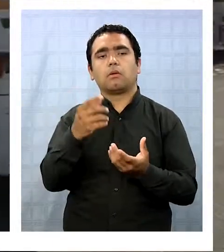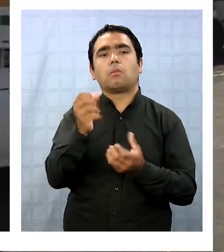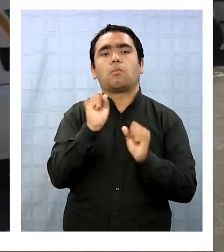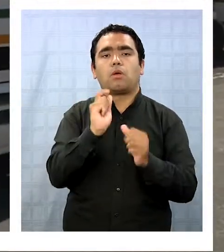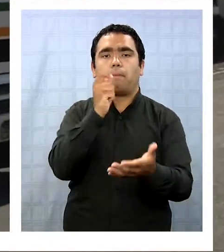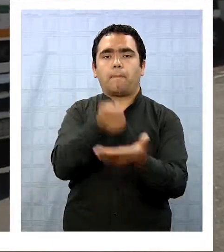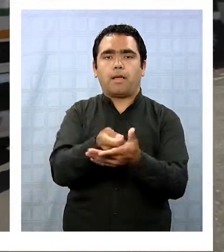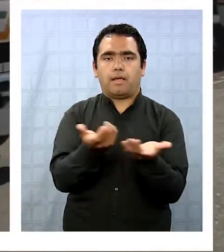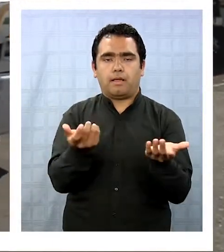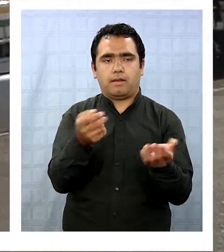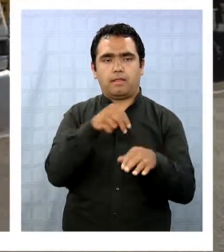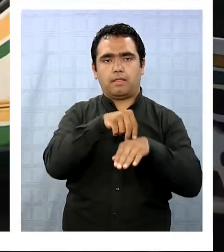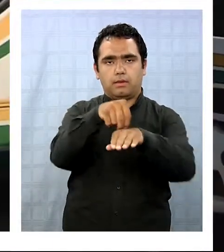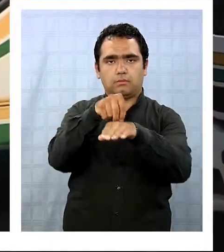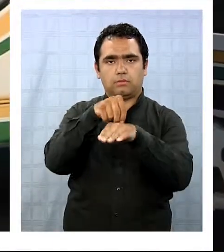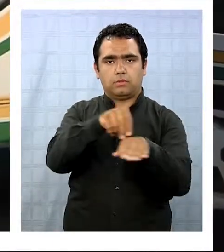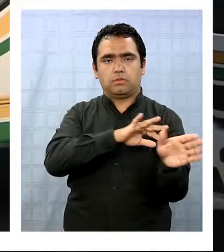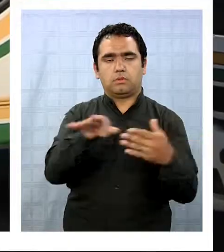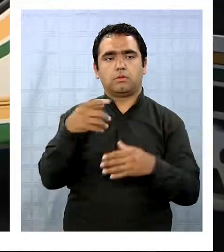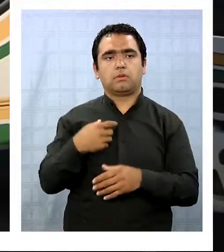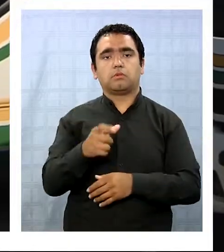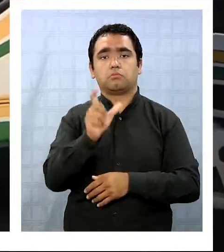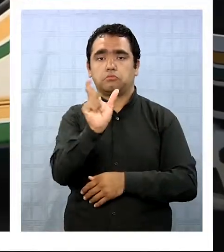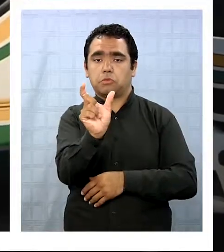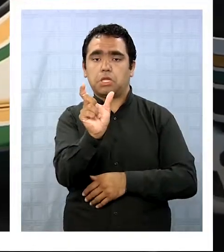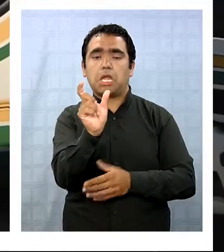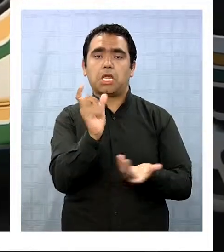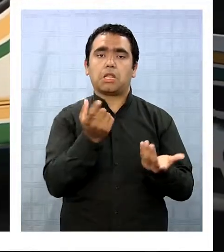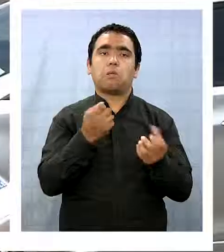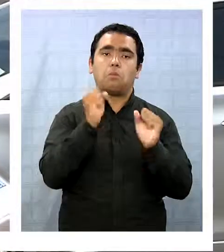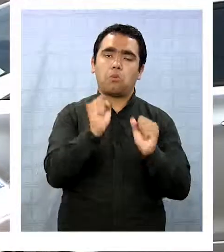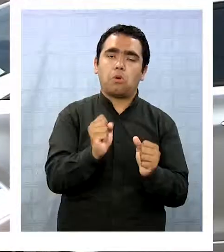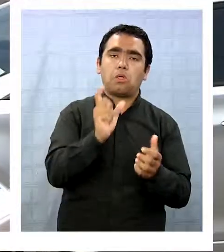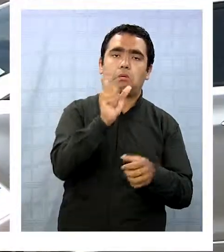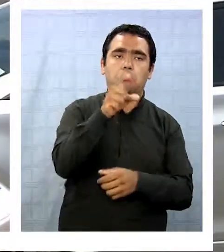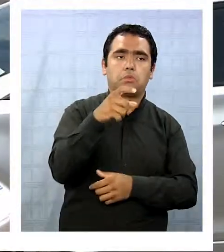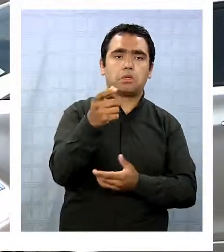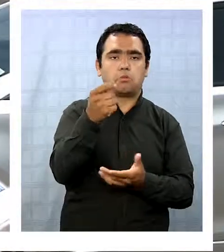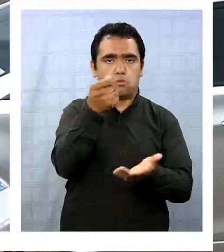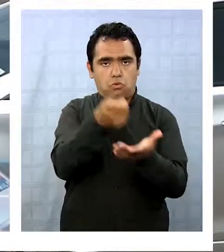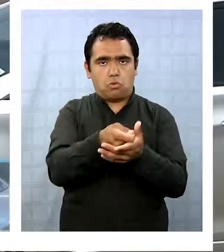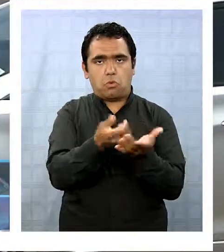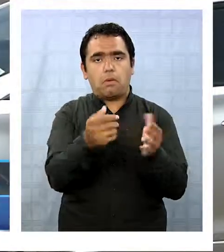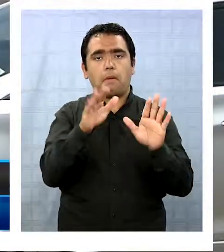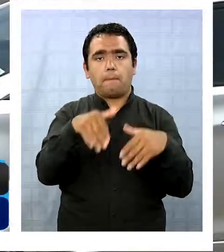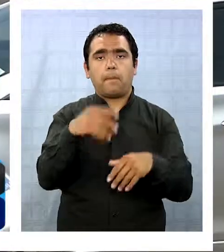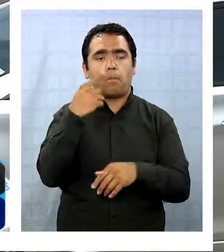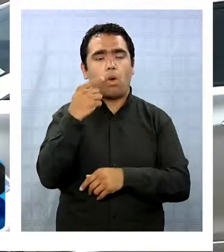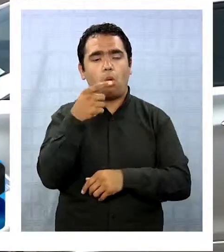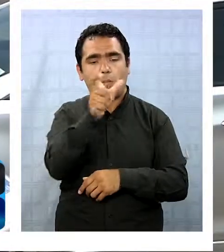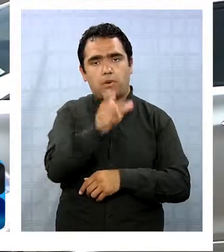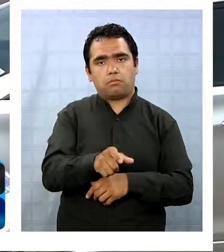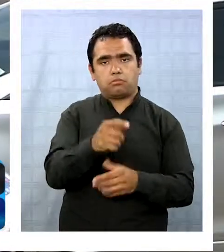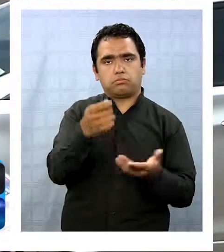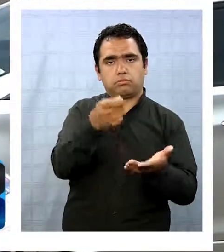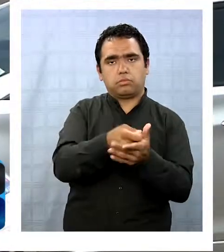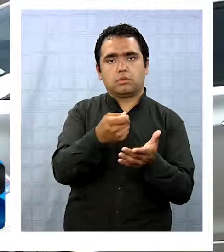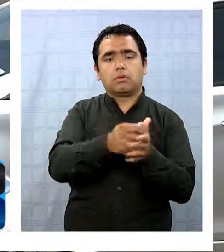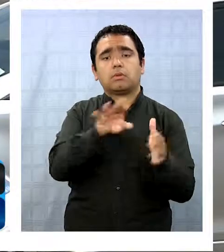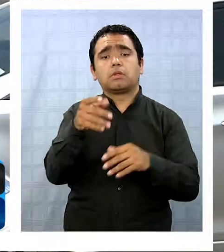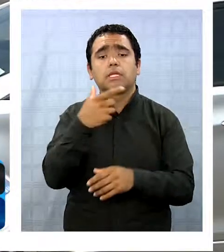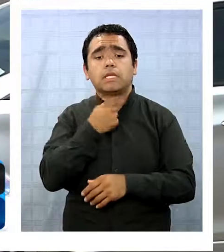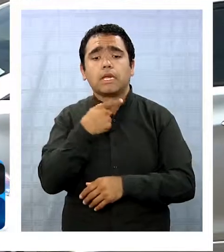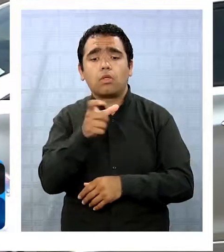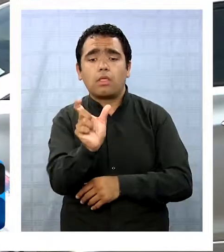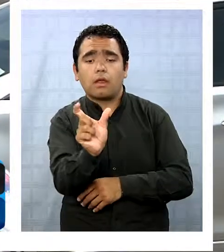pagar el traslado. La incorporación de tarjetas que permitan que tú se las compres al mismo conductor y que tú le dices,